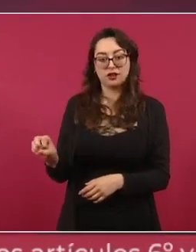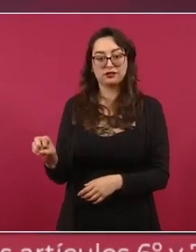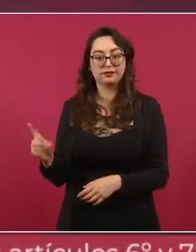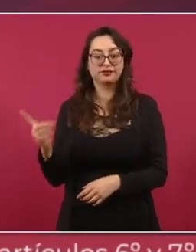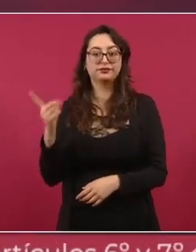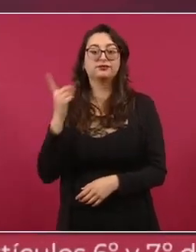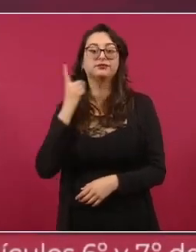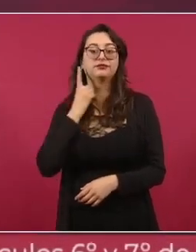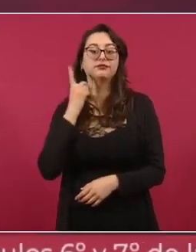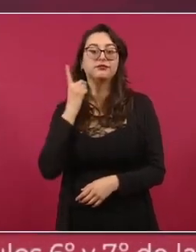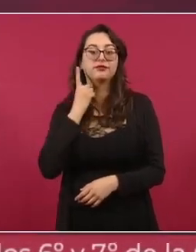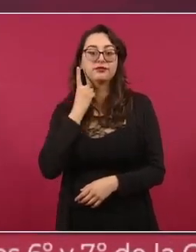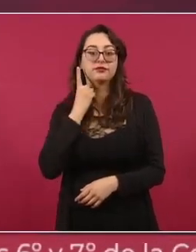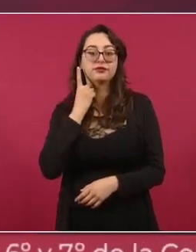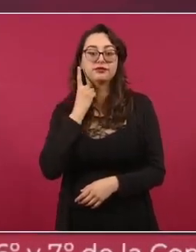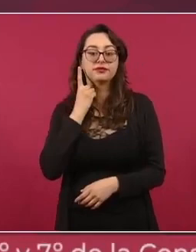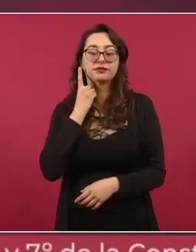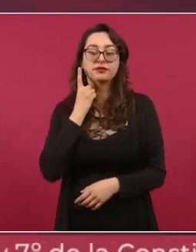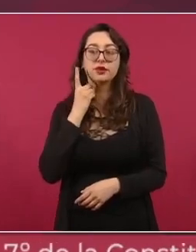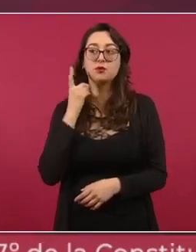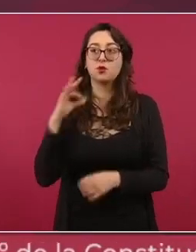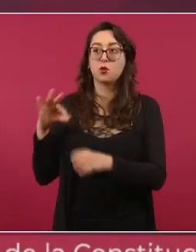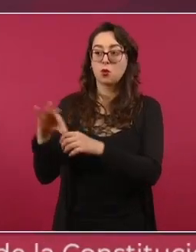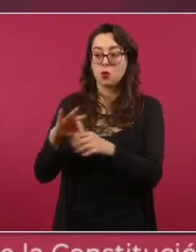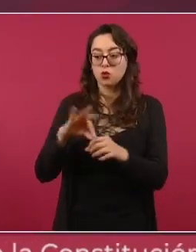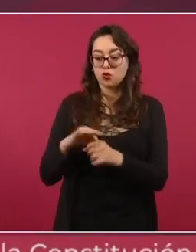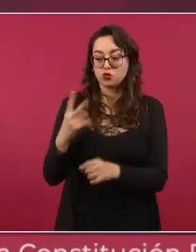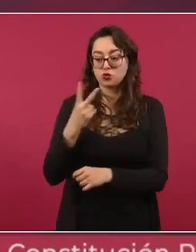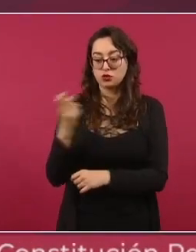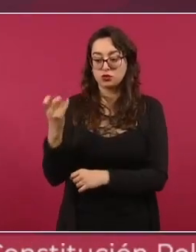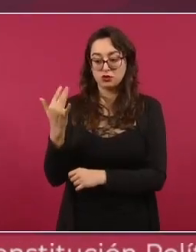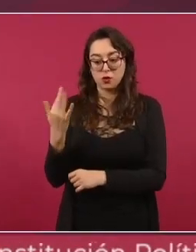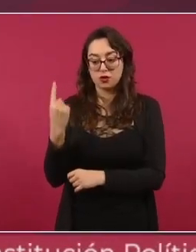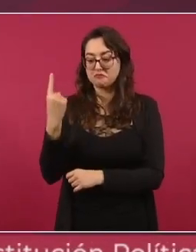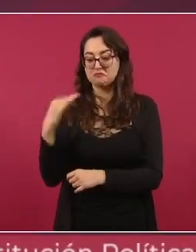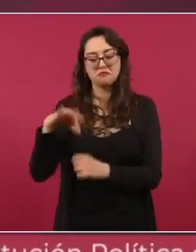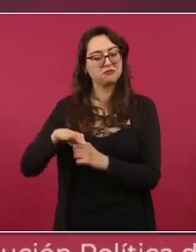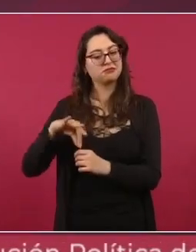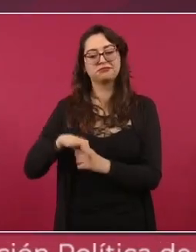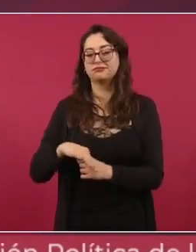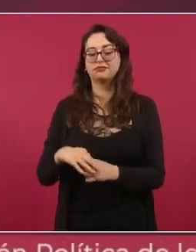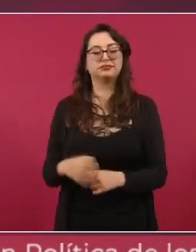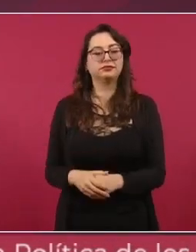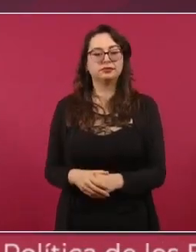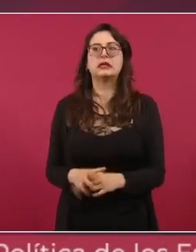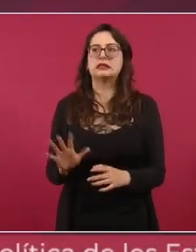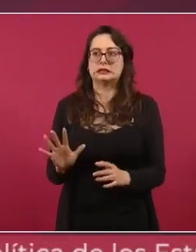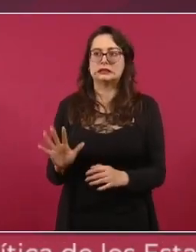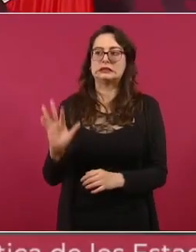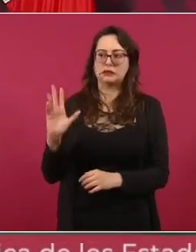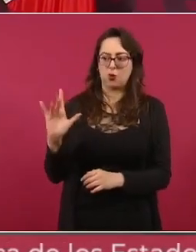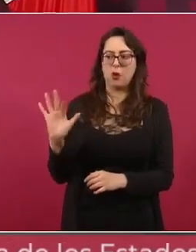no son 251 votos. Con eso se puede llevar a cabo una reforma